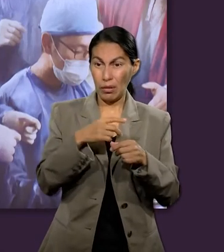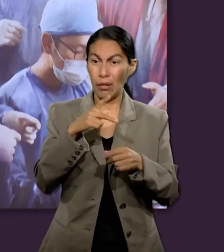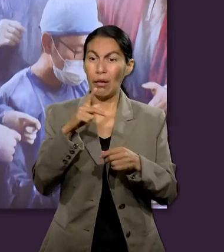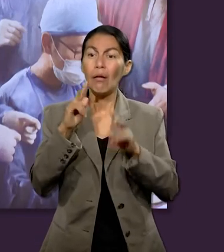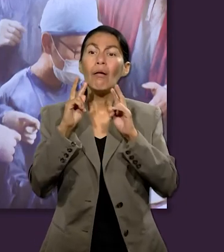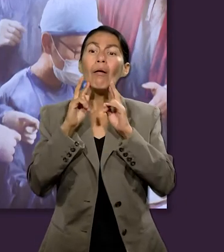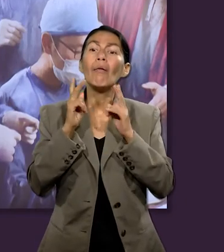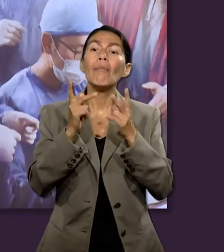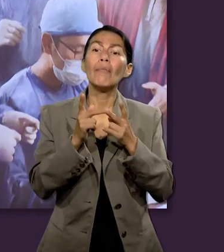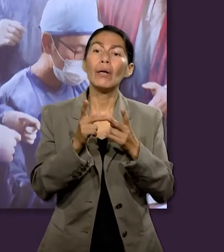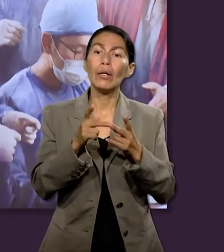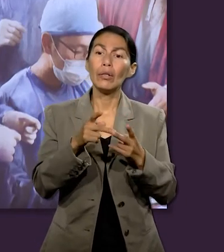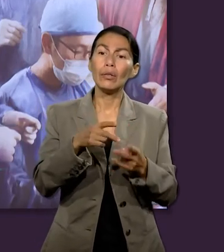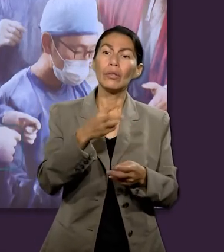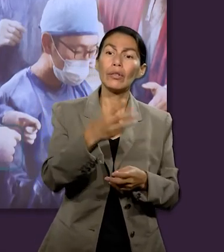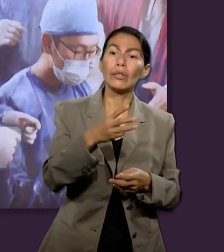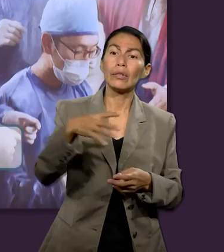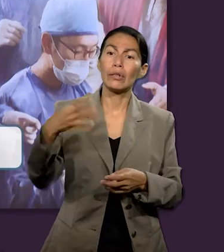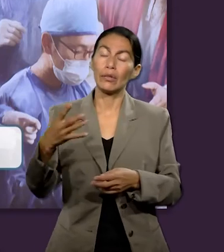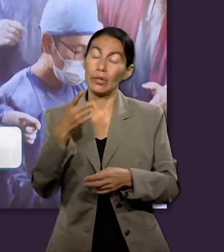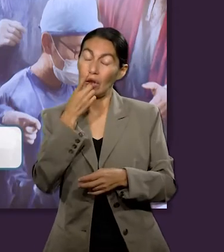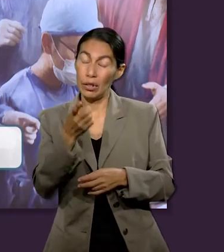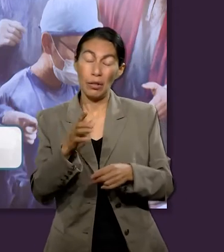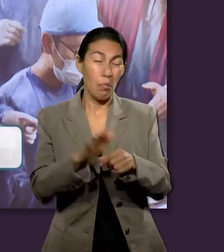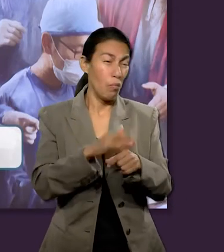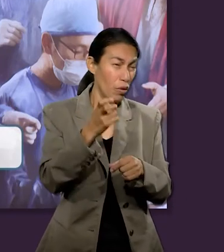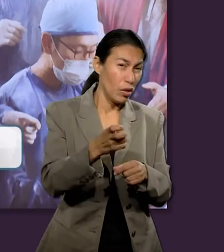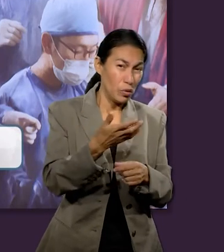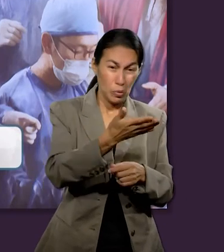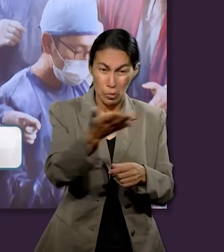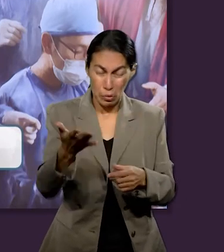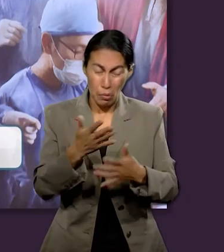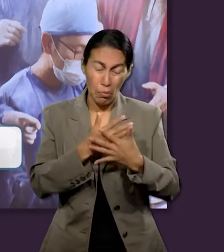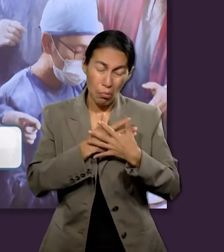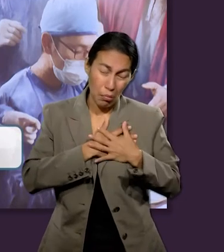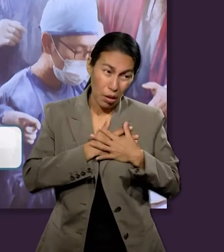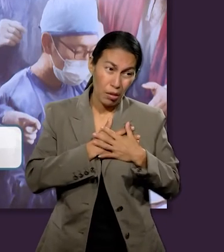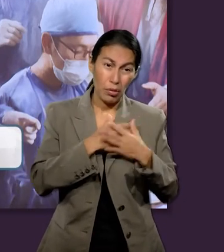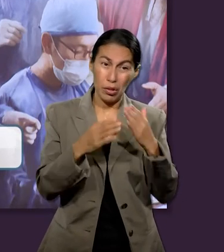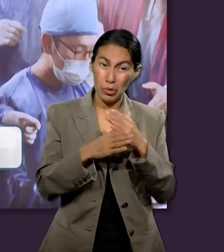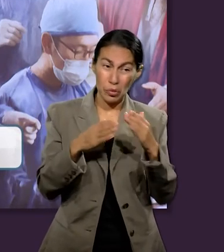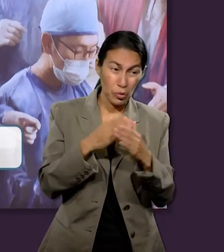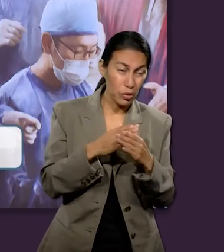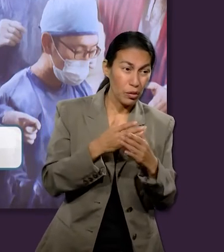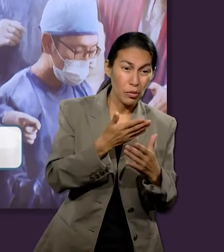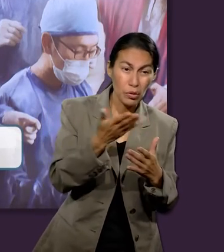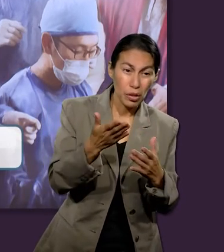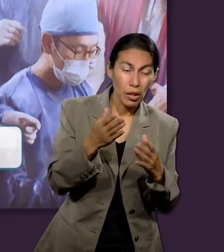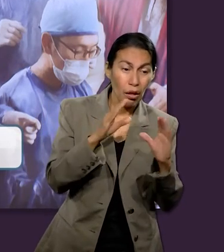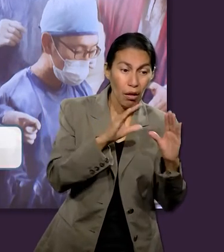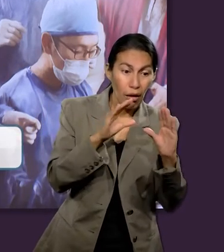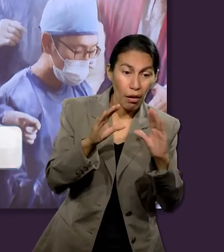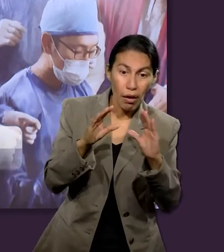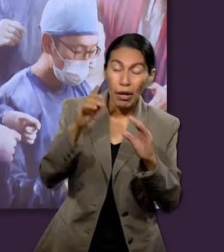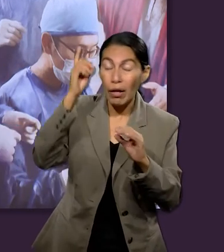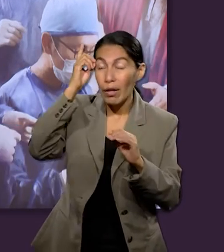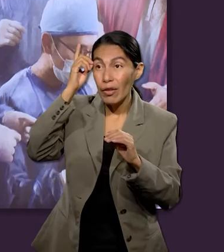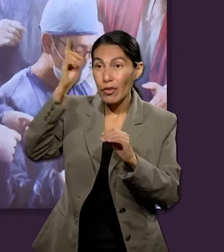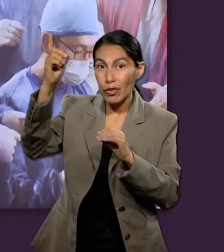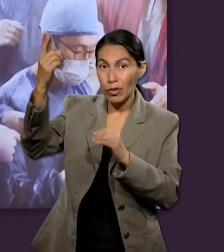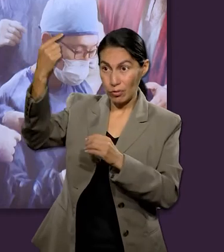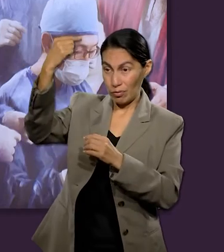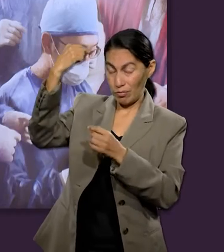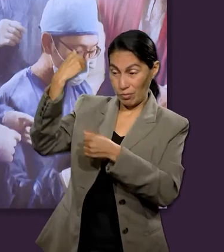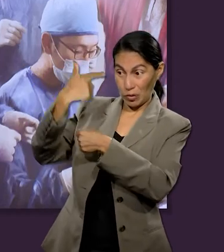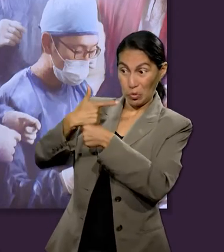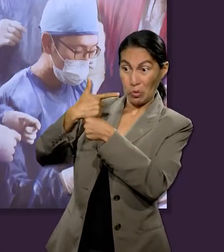versículo 14 dice así por eso amados estando en espera de estas cosas procurar con diligencia ser